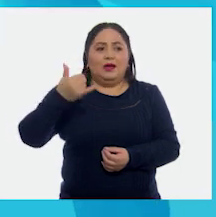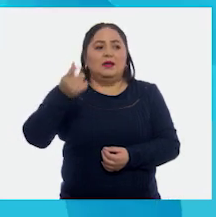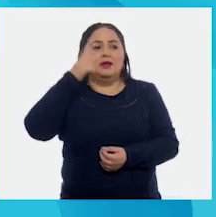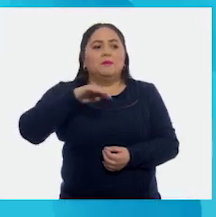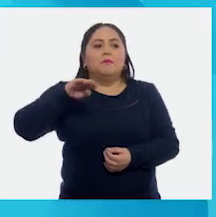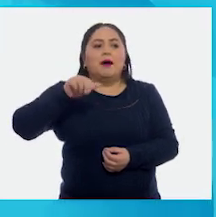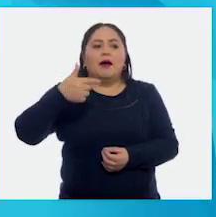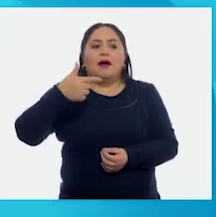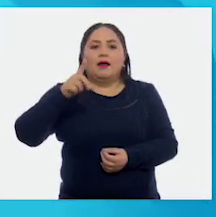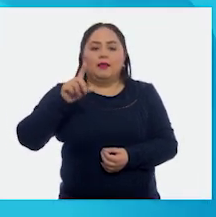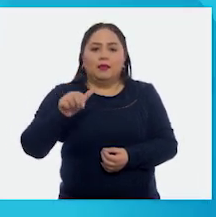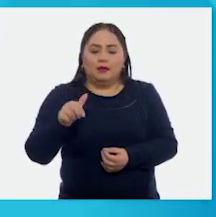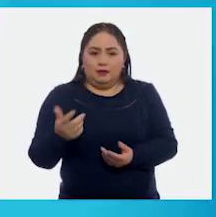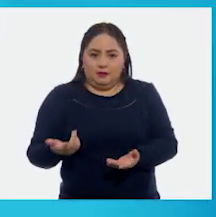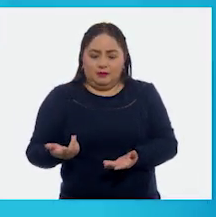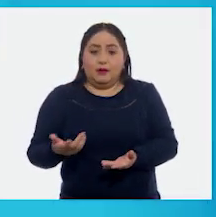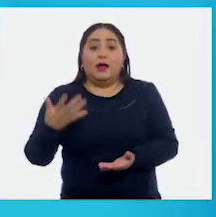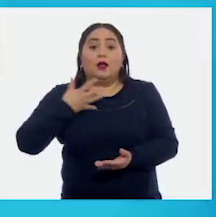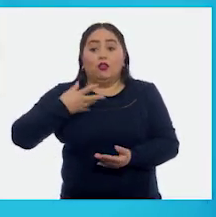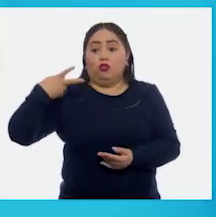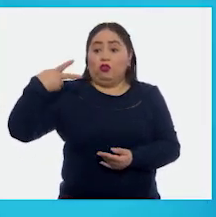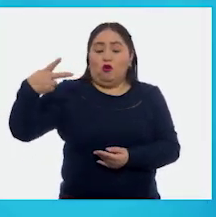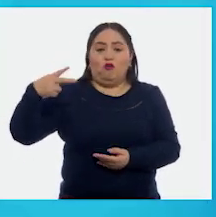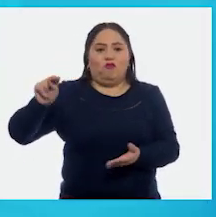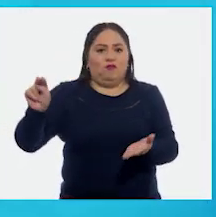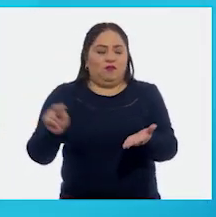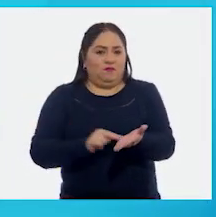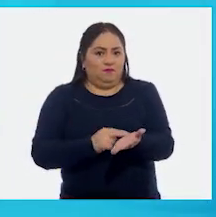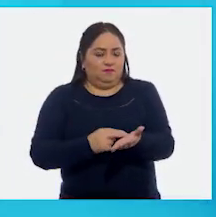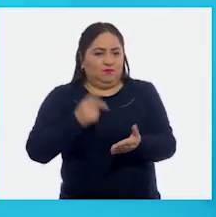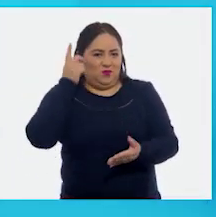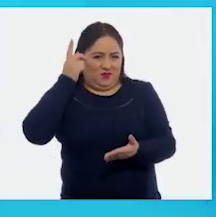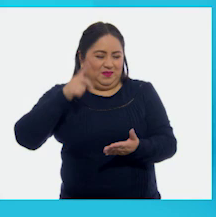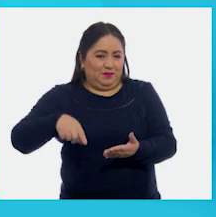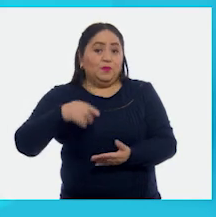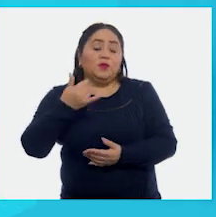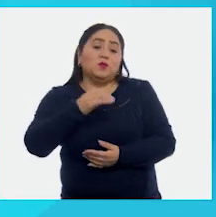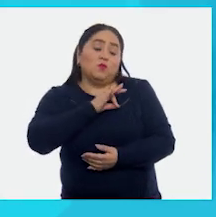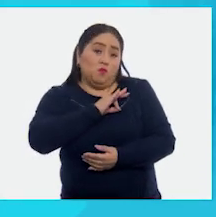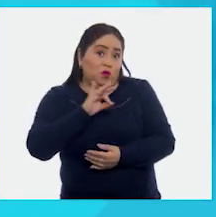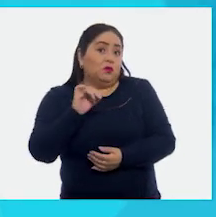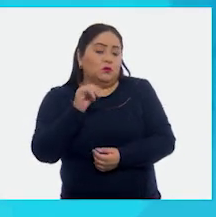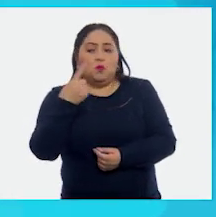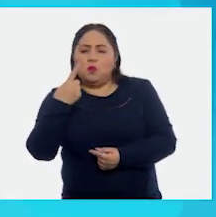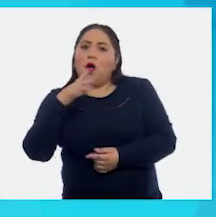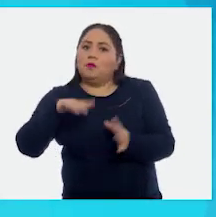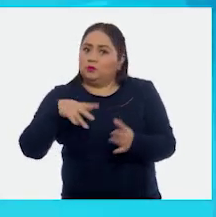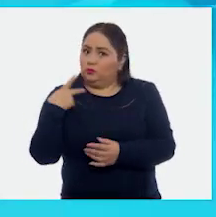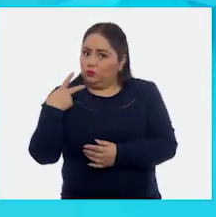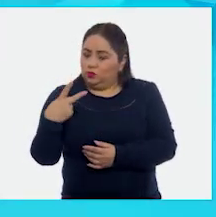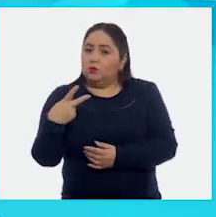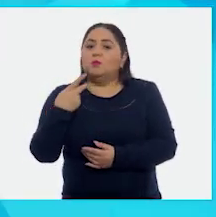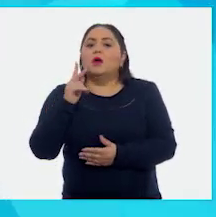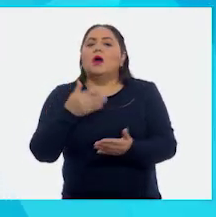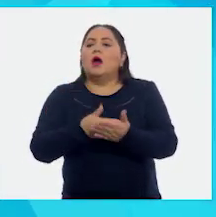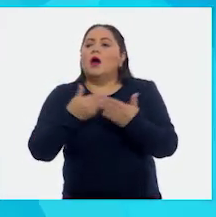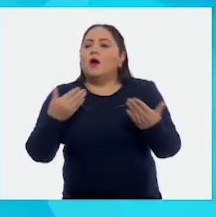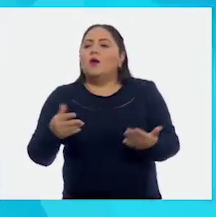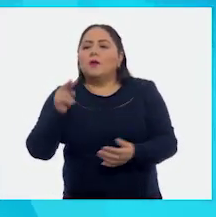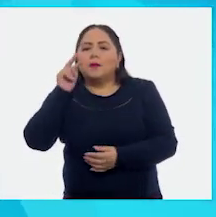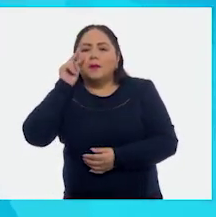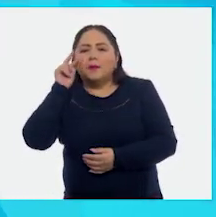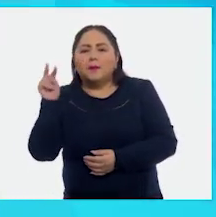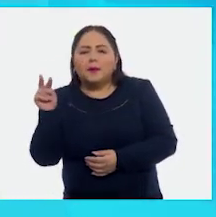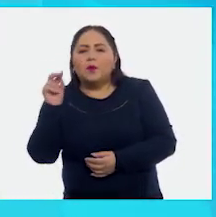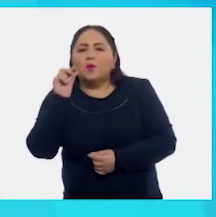Muy bien, aquí tenemos a dos autoras. ¿Y puede suceder, niñas y niños? Vamos a ir dando un